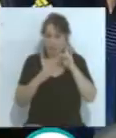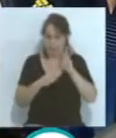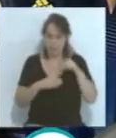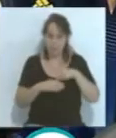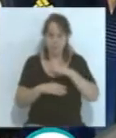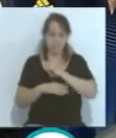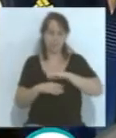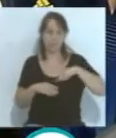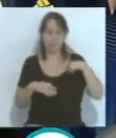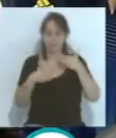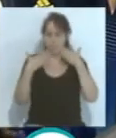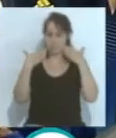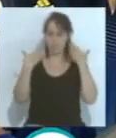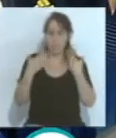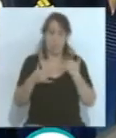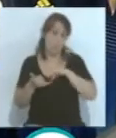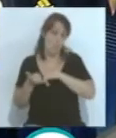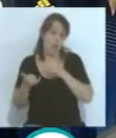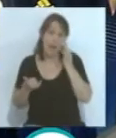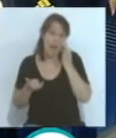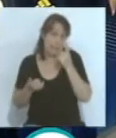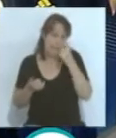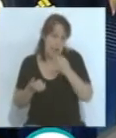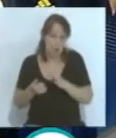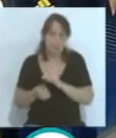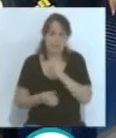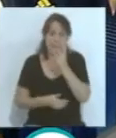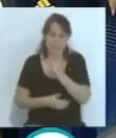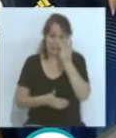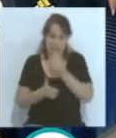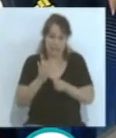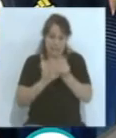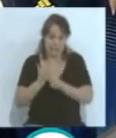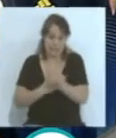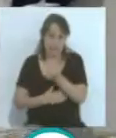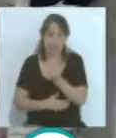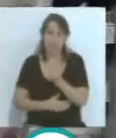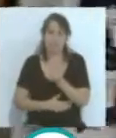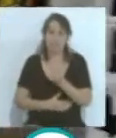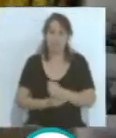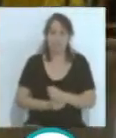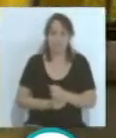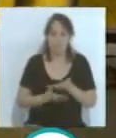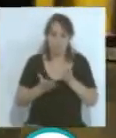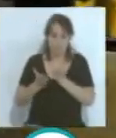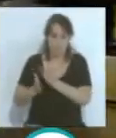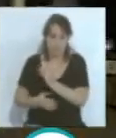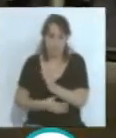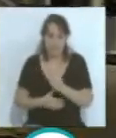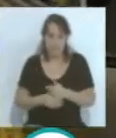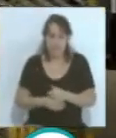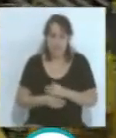camiseta, creo que con su esposa y con tres niños pequeños, y parecía, salía de